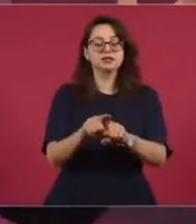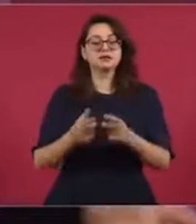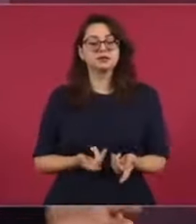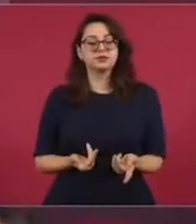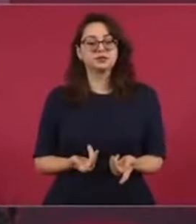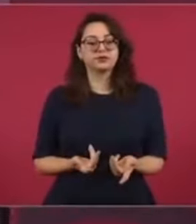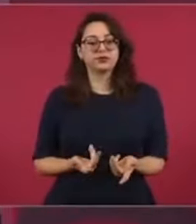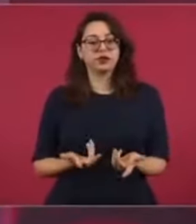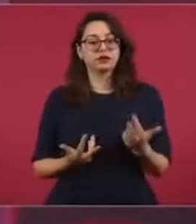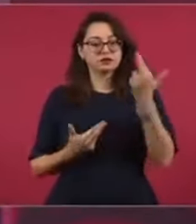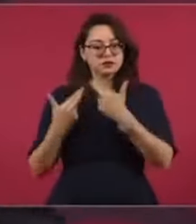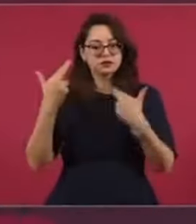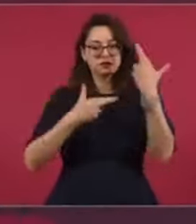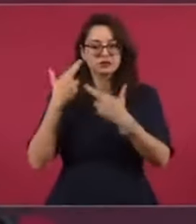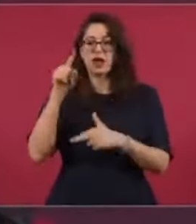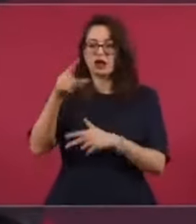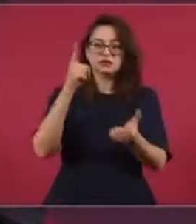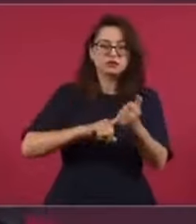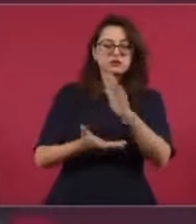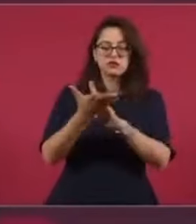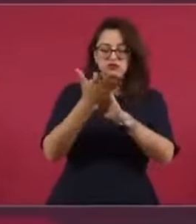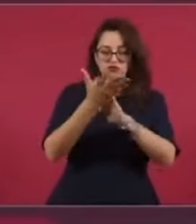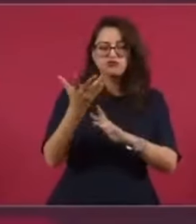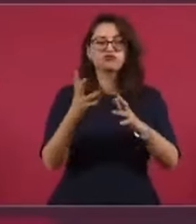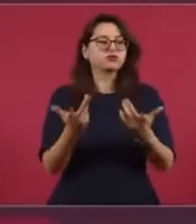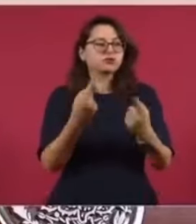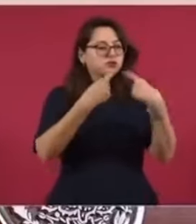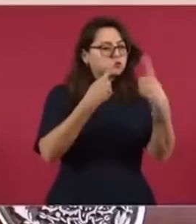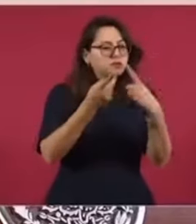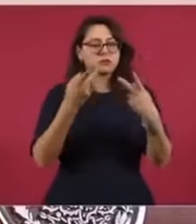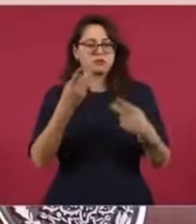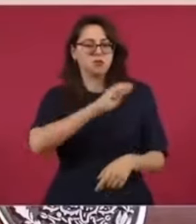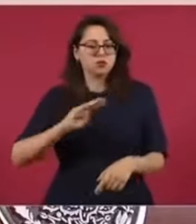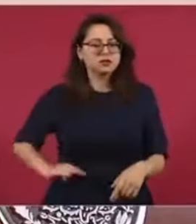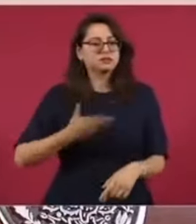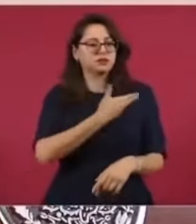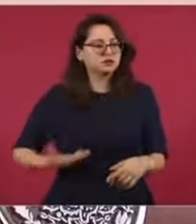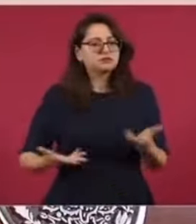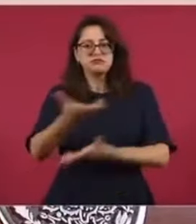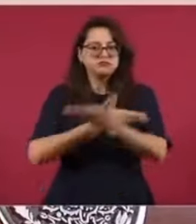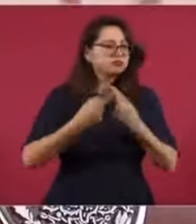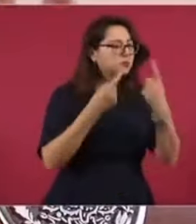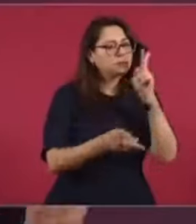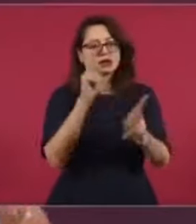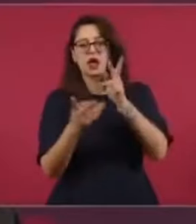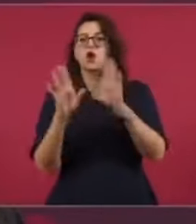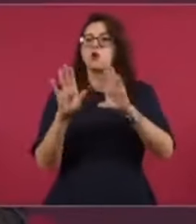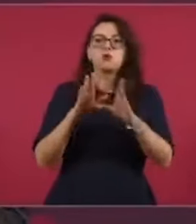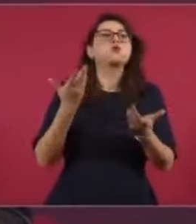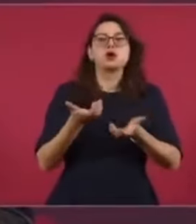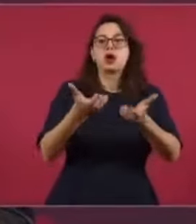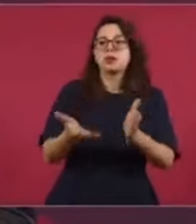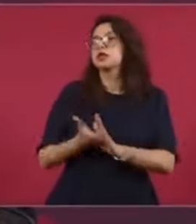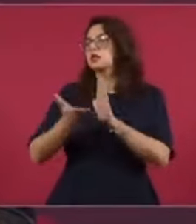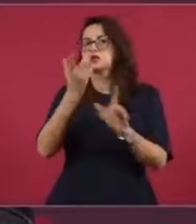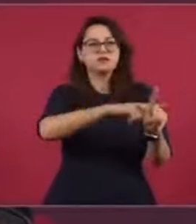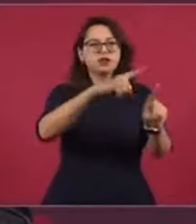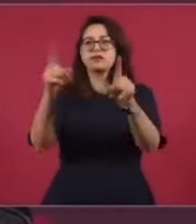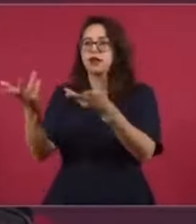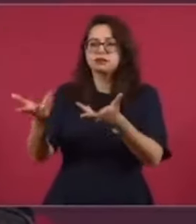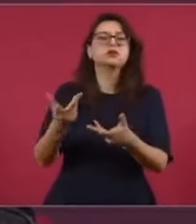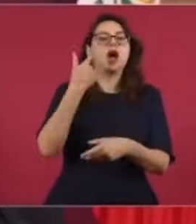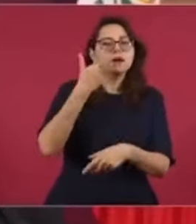una reunión de evaluación en el Palacio Municipal de Tuxepet y con presidentes municipales de la región para evaluar los caminos y otras obras que estamos